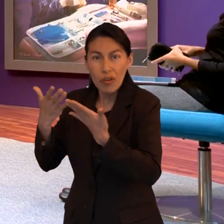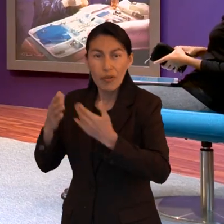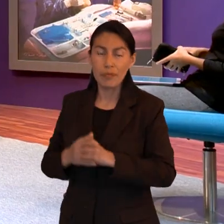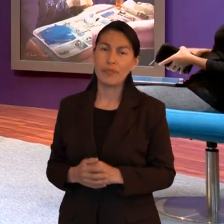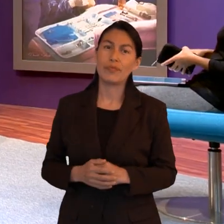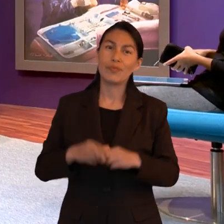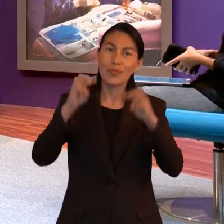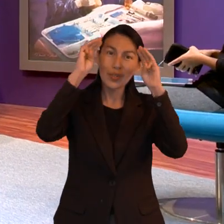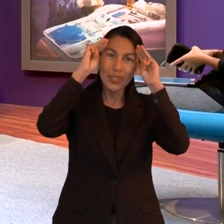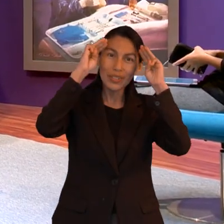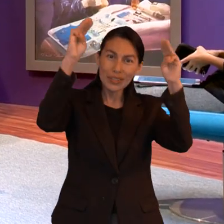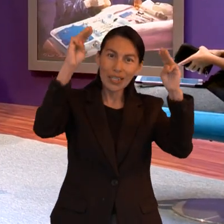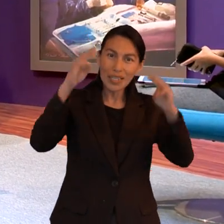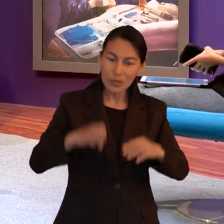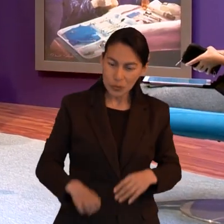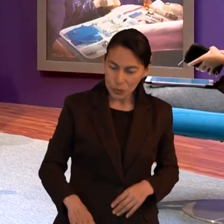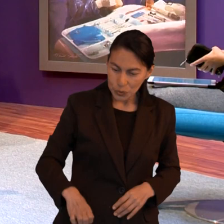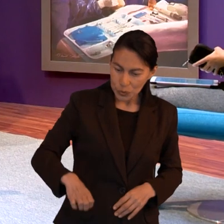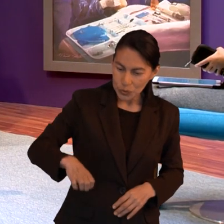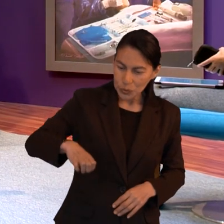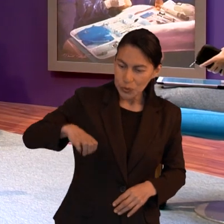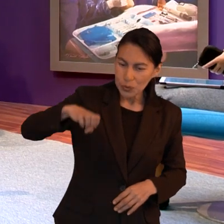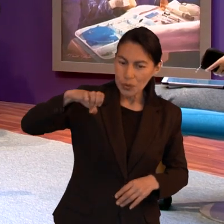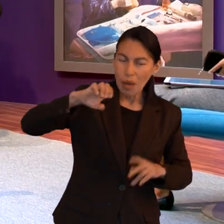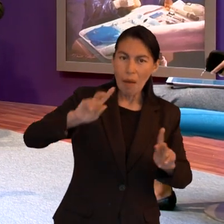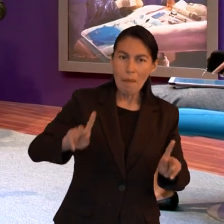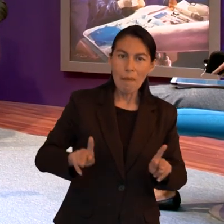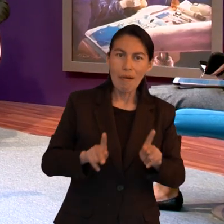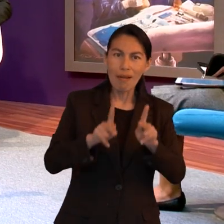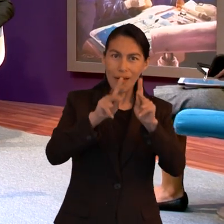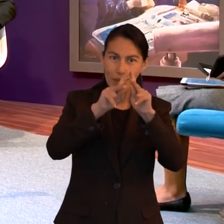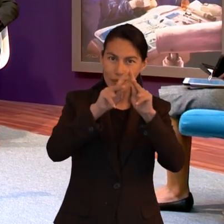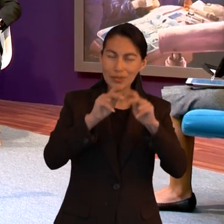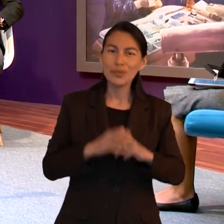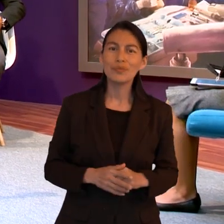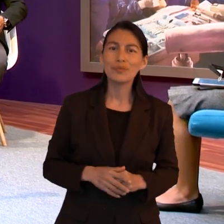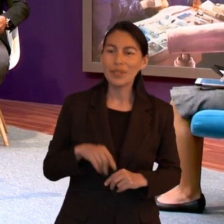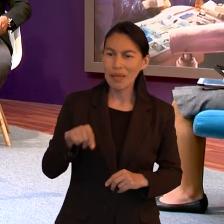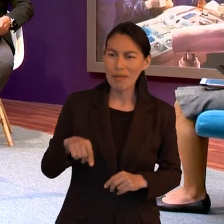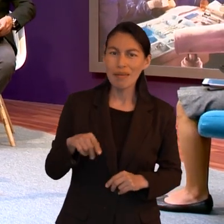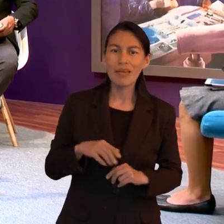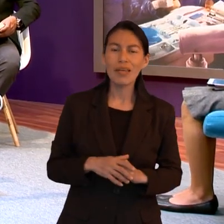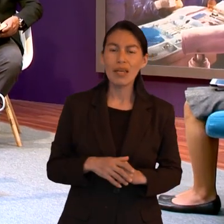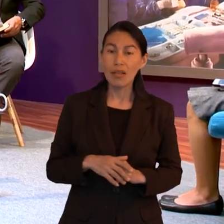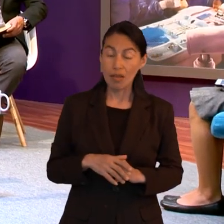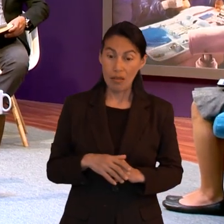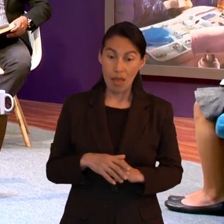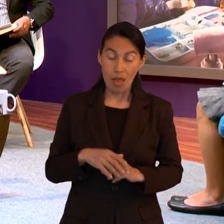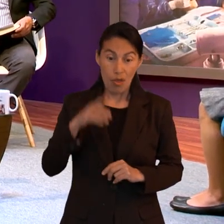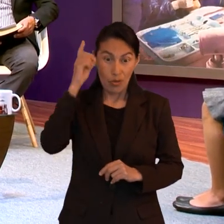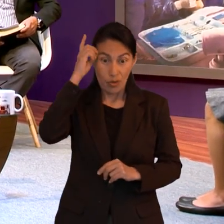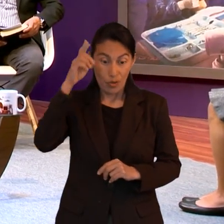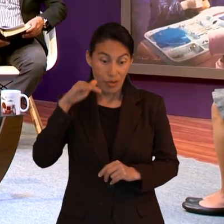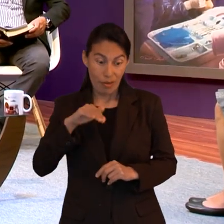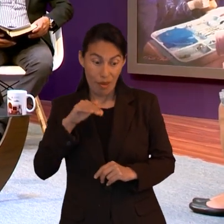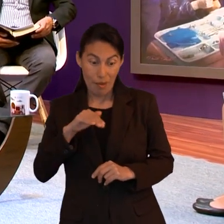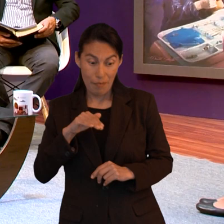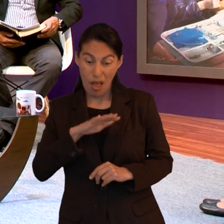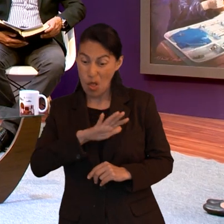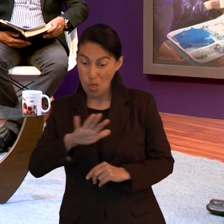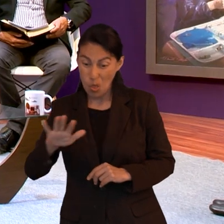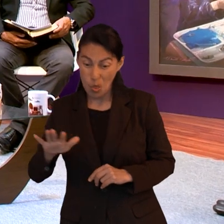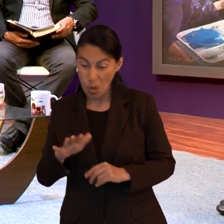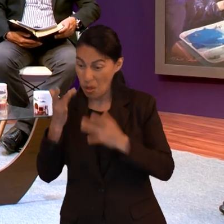estado en una nación pagana en Egipto había crecido en el palacio y a él Dios le hace una invitación especial